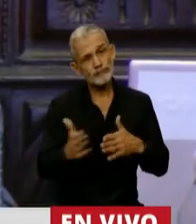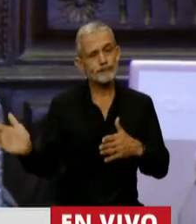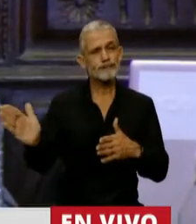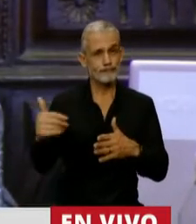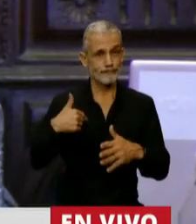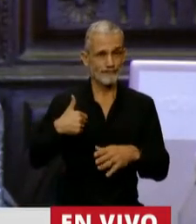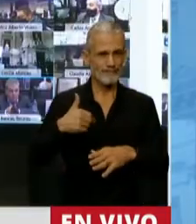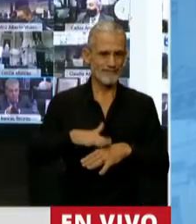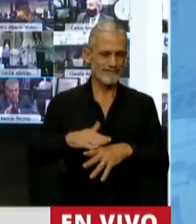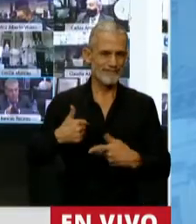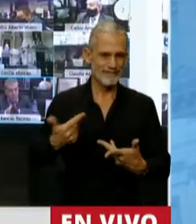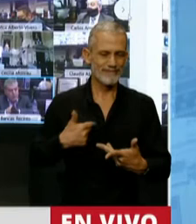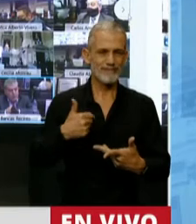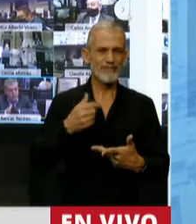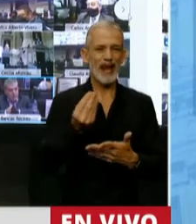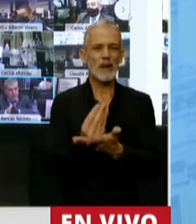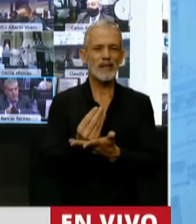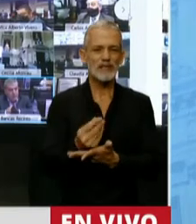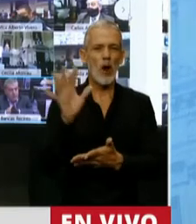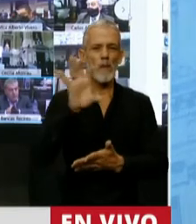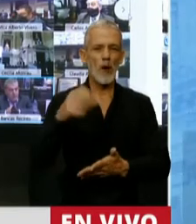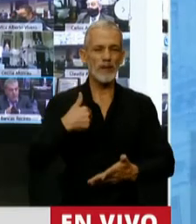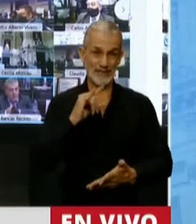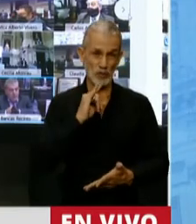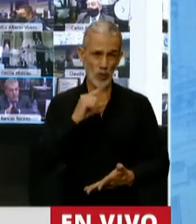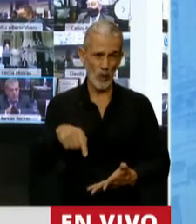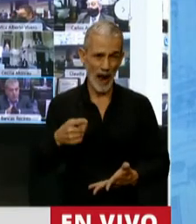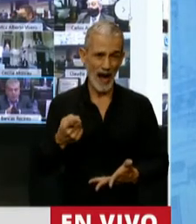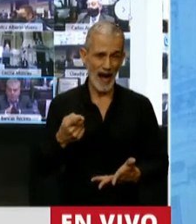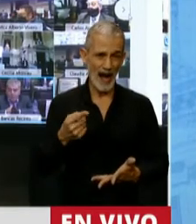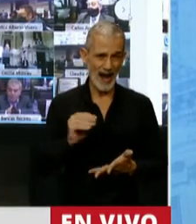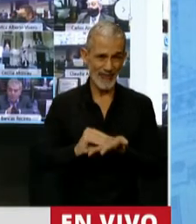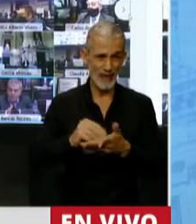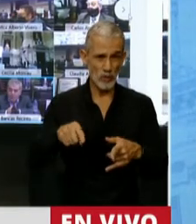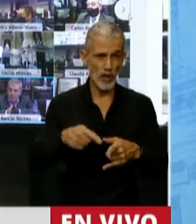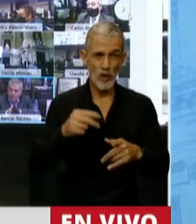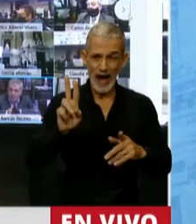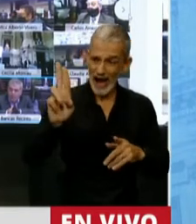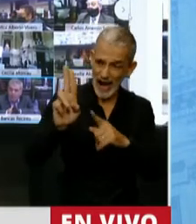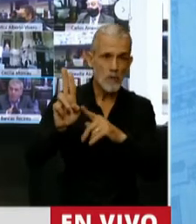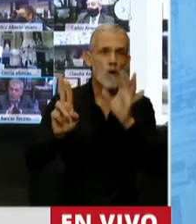representar a mi provincia en la Cámara de Diputados, jamás presenté una cuestión de privilegio.